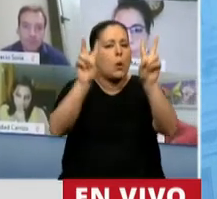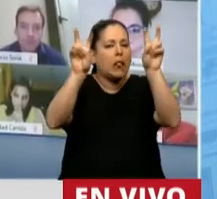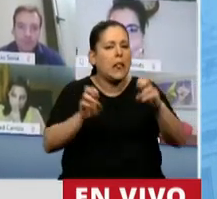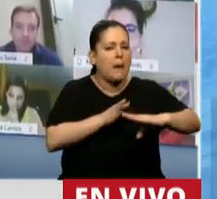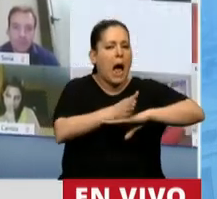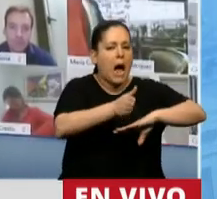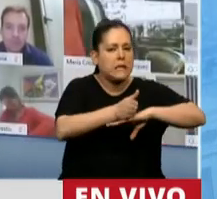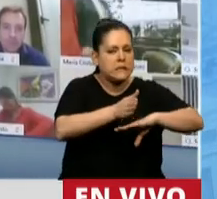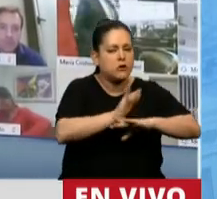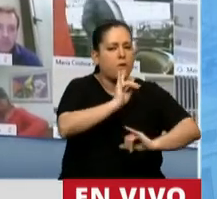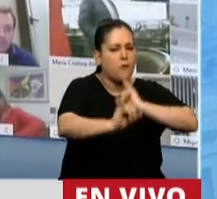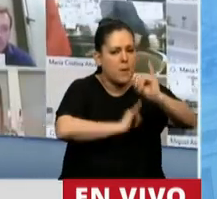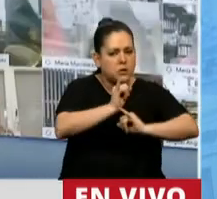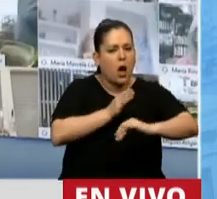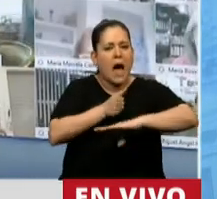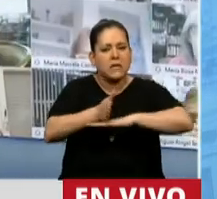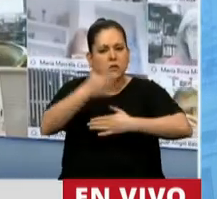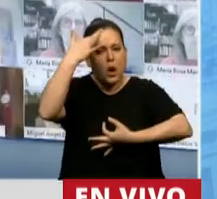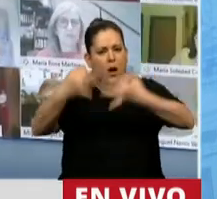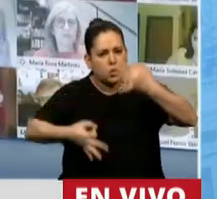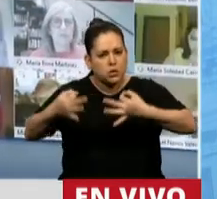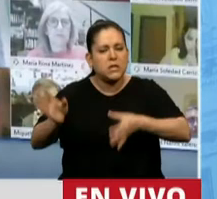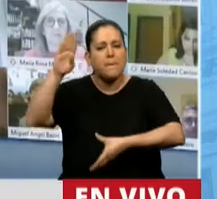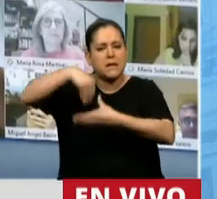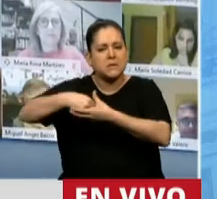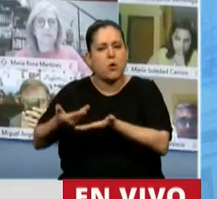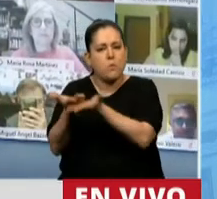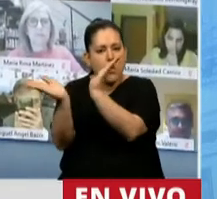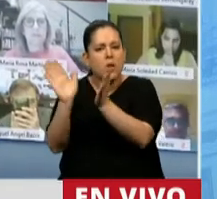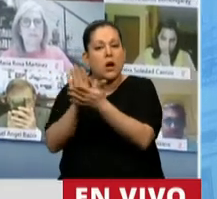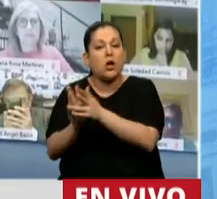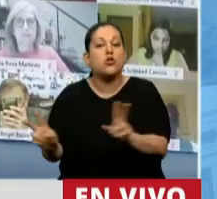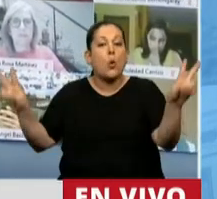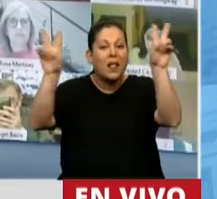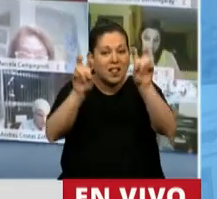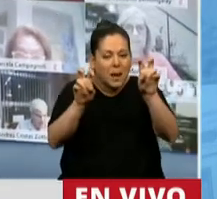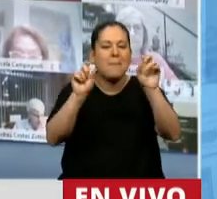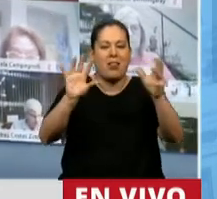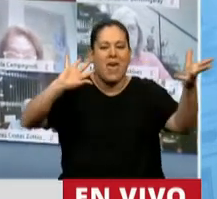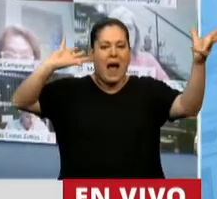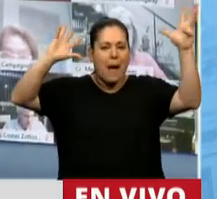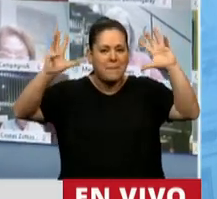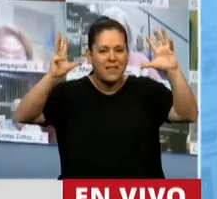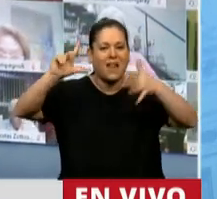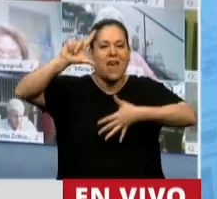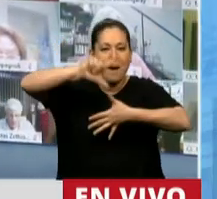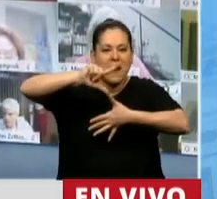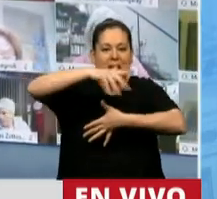participación pública y el acceso a la justicia en asuntos ambientales en América Latina y el Caribe.